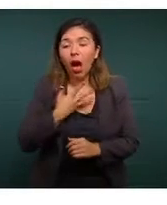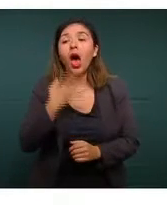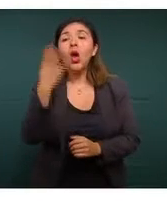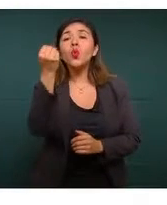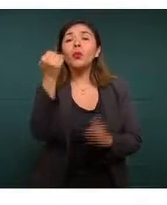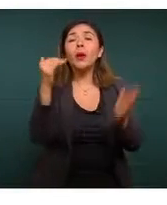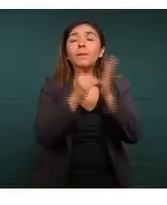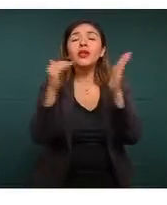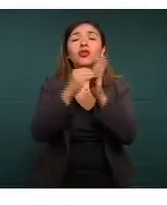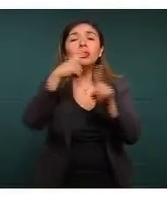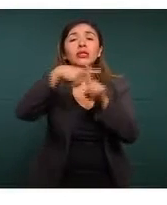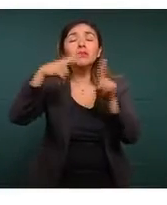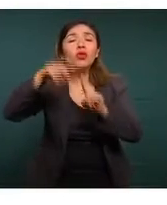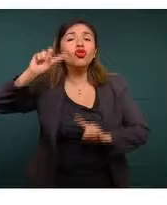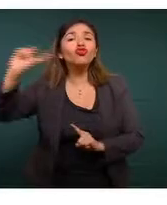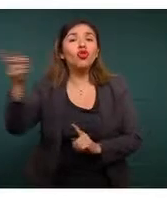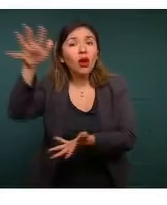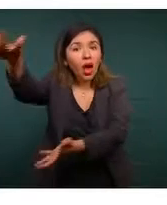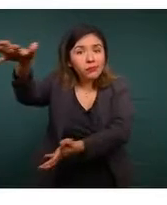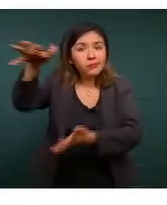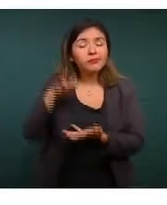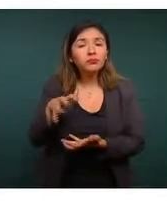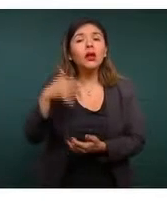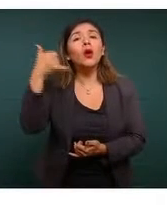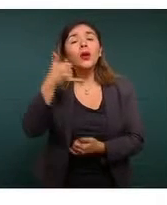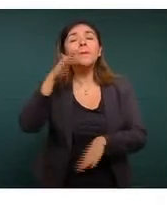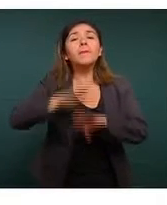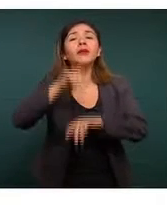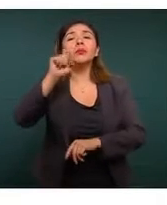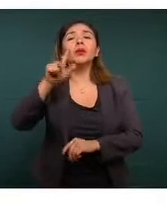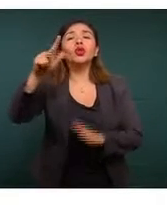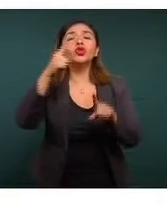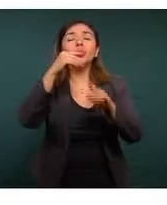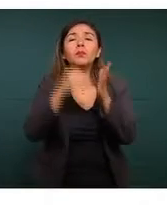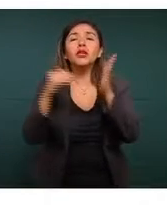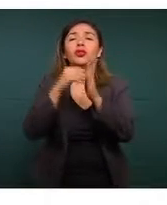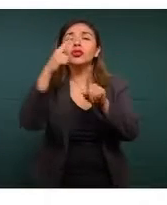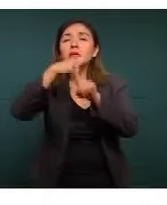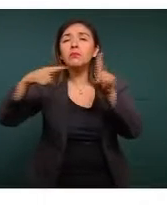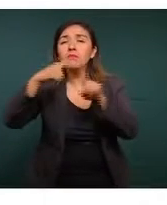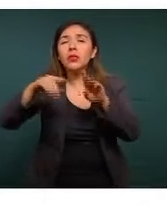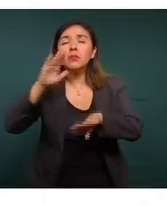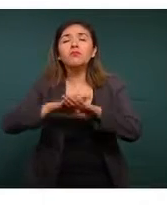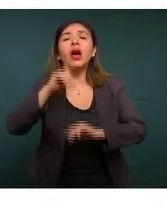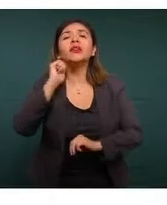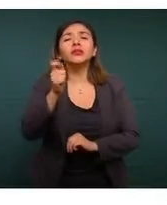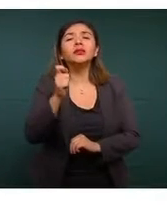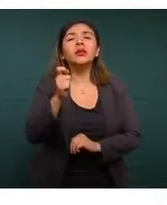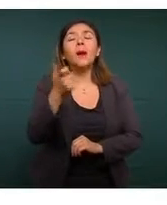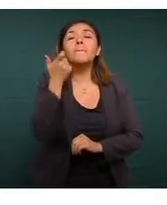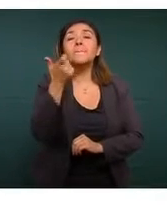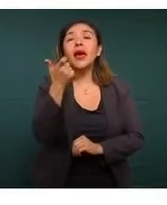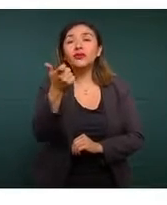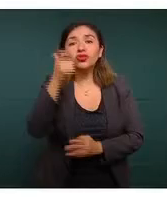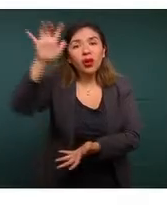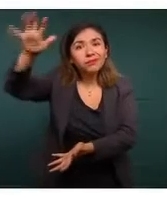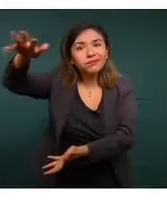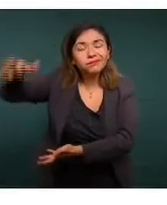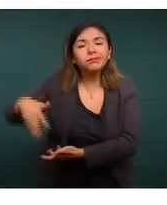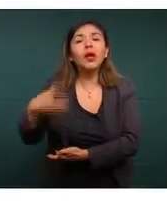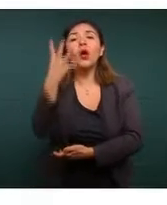9 millones y medio de dólares y 28 millones y medio, más de 28 millones y medio de pesos y